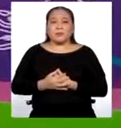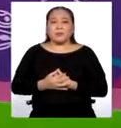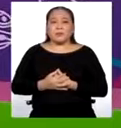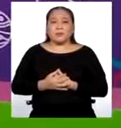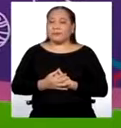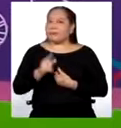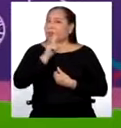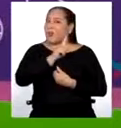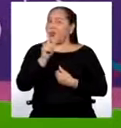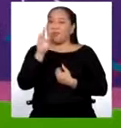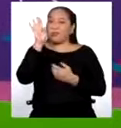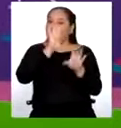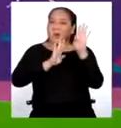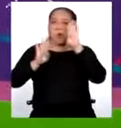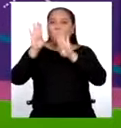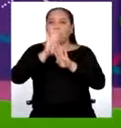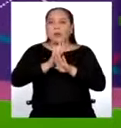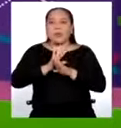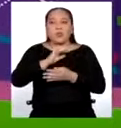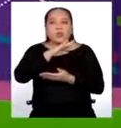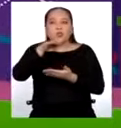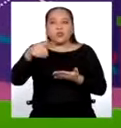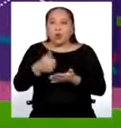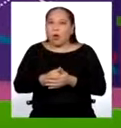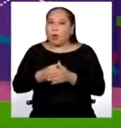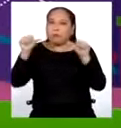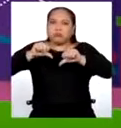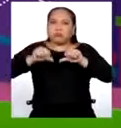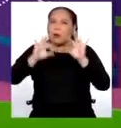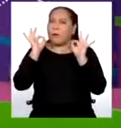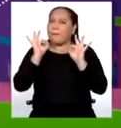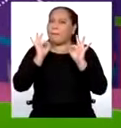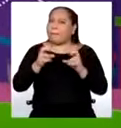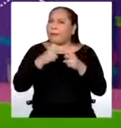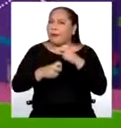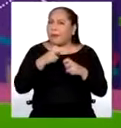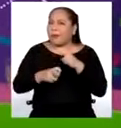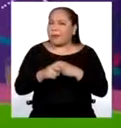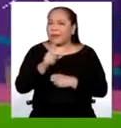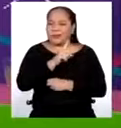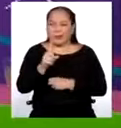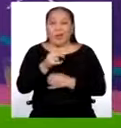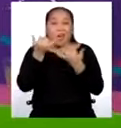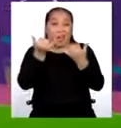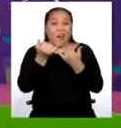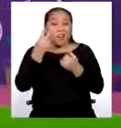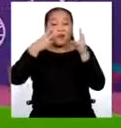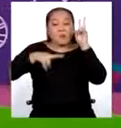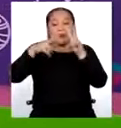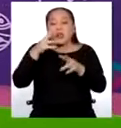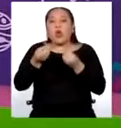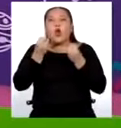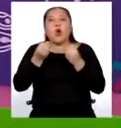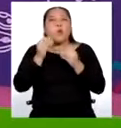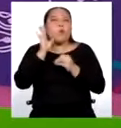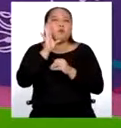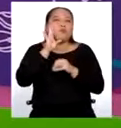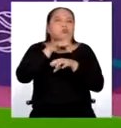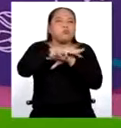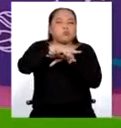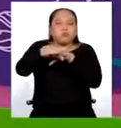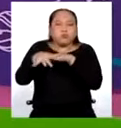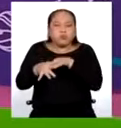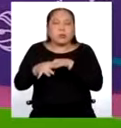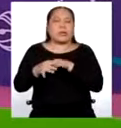Pero no se preocupen, no todo está perdido. Porque hoy en Ciencia y Esencia veremos un poco más sobre cómo sucede la contaminación del agua